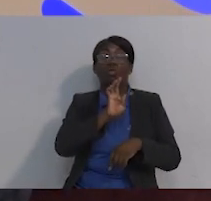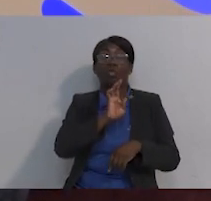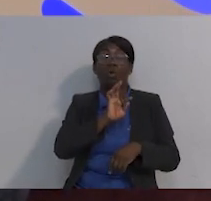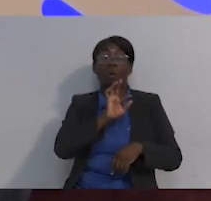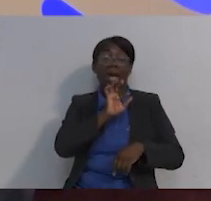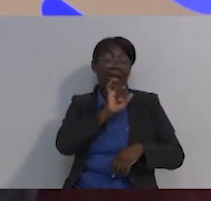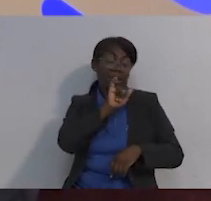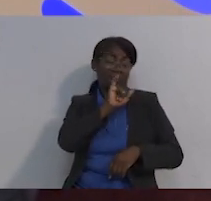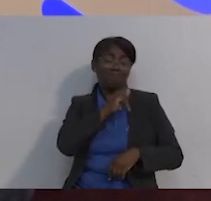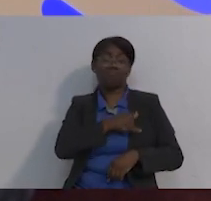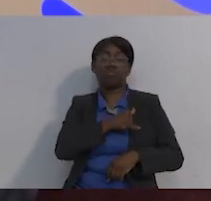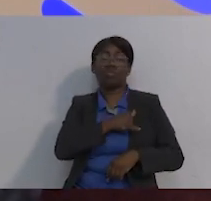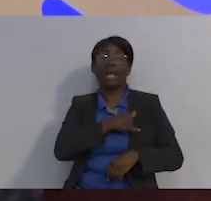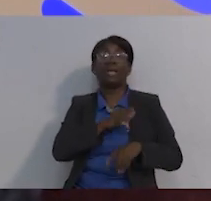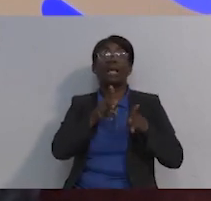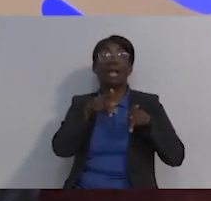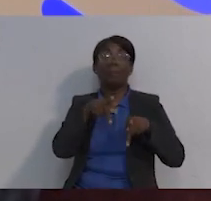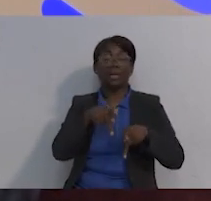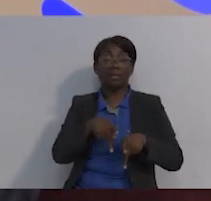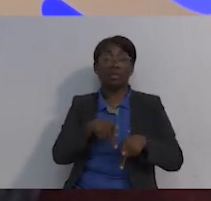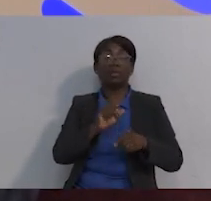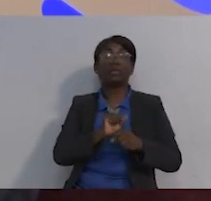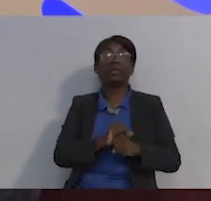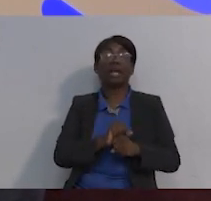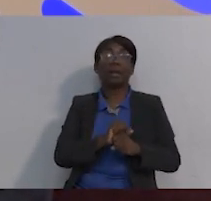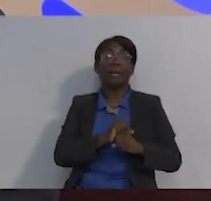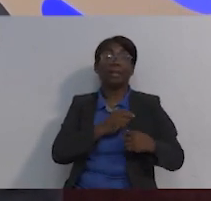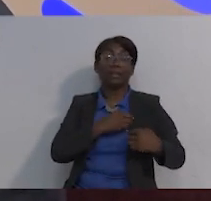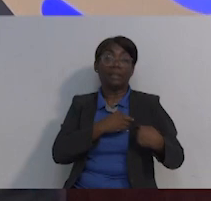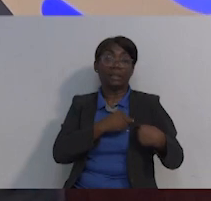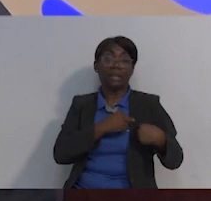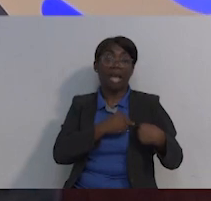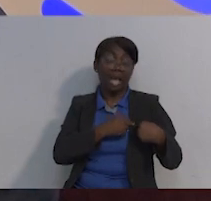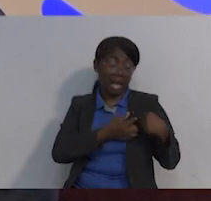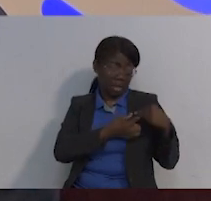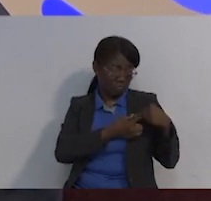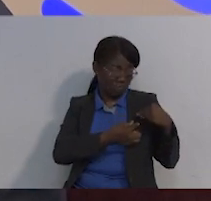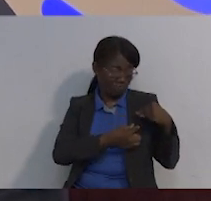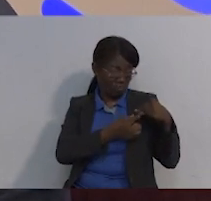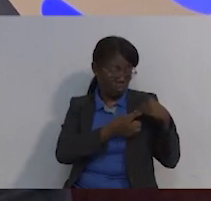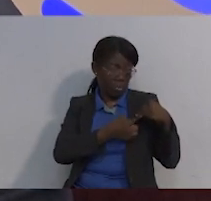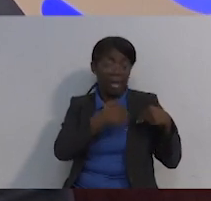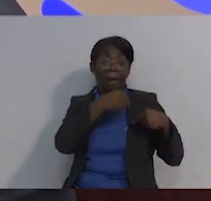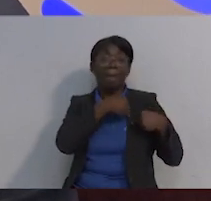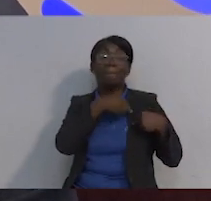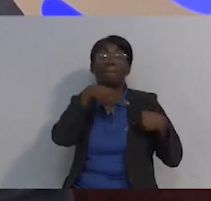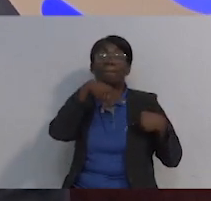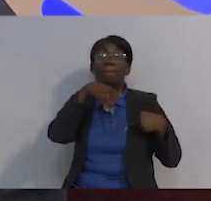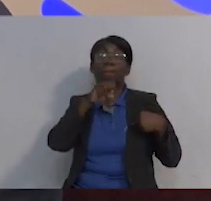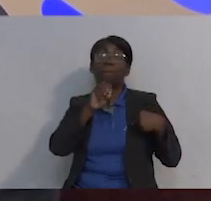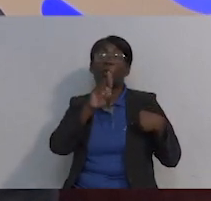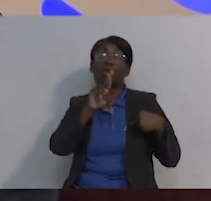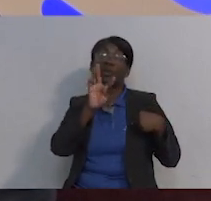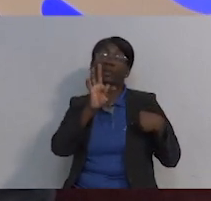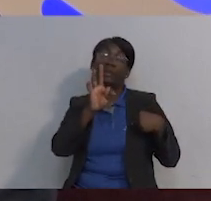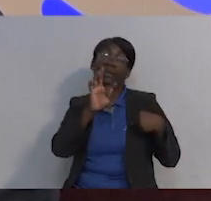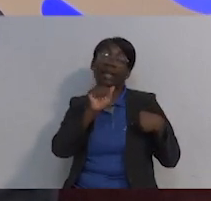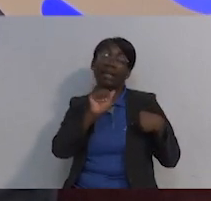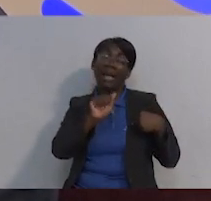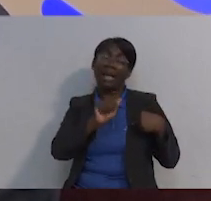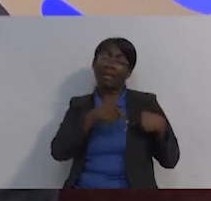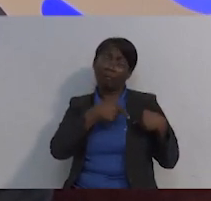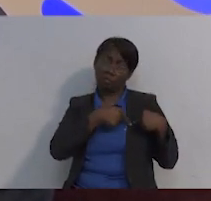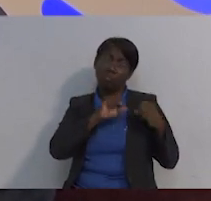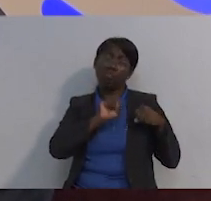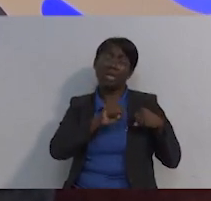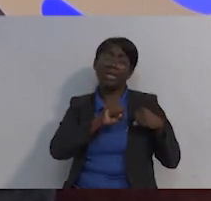del portacal es impredecible. Por supuesto que hay que tener en cuenta que estos dispositivos, pues, ya han pasado